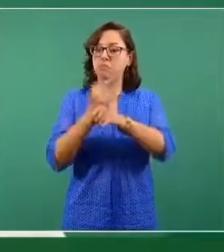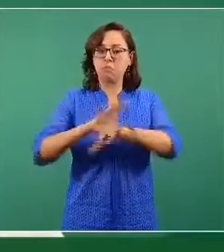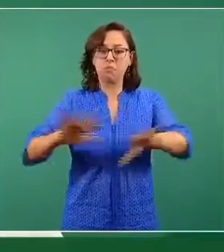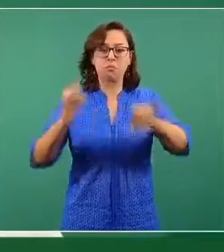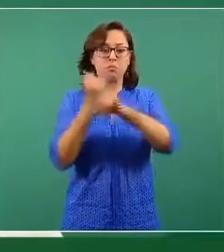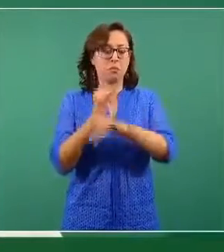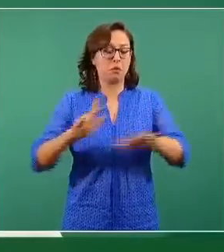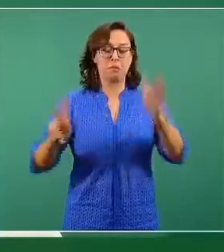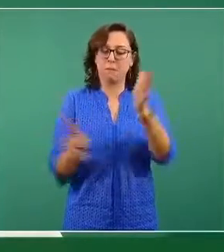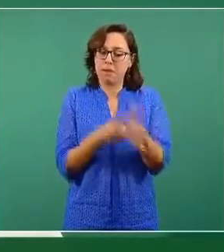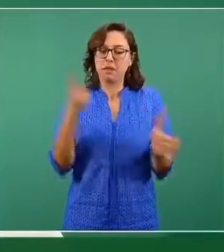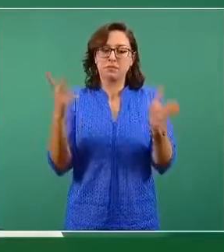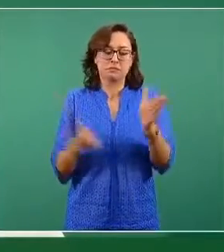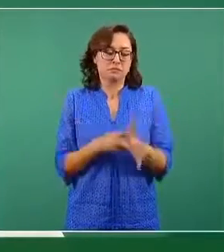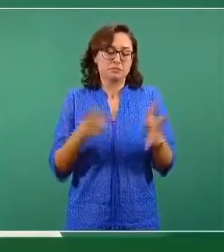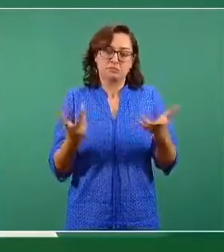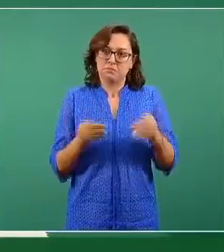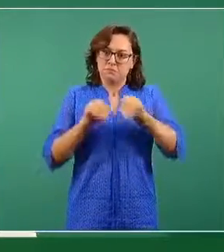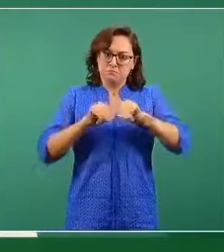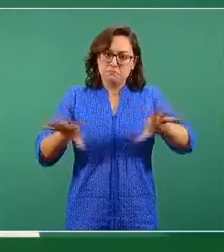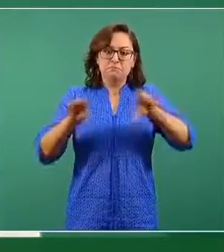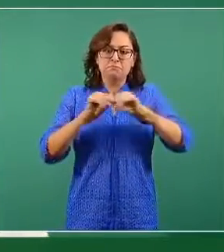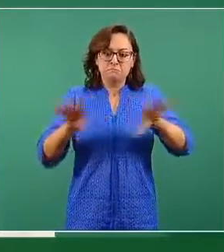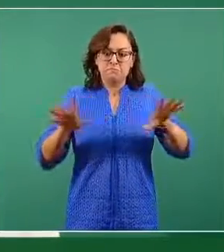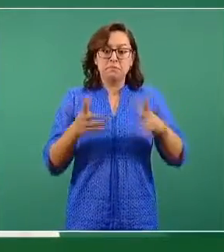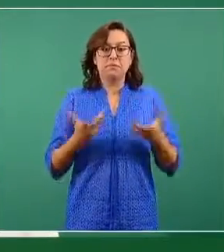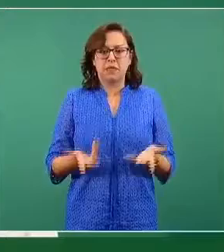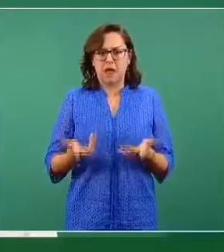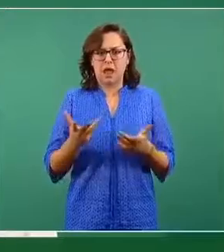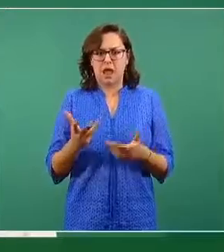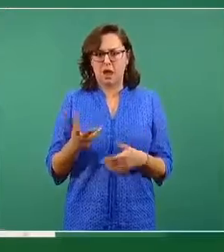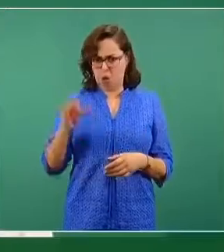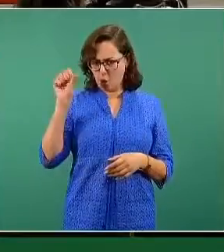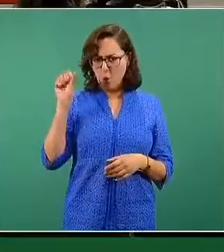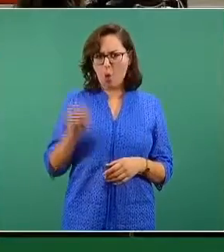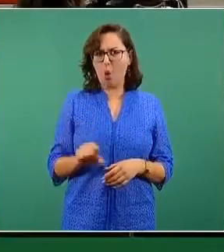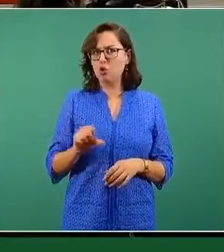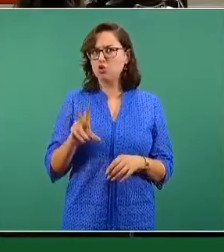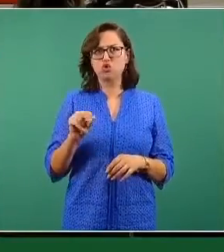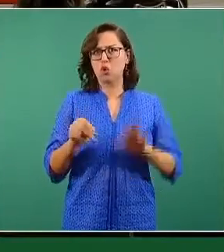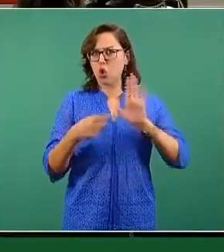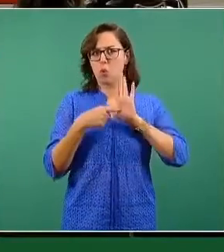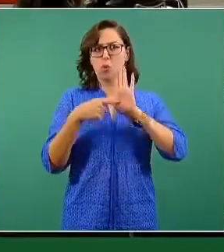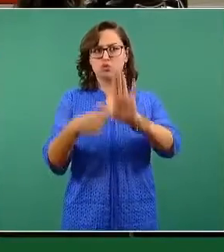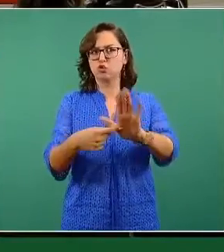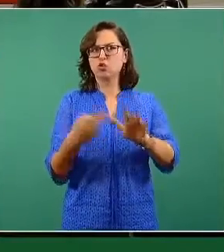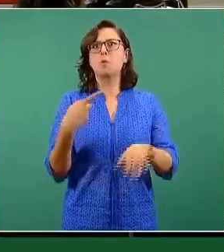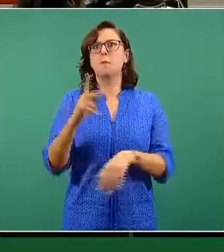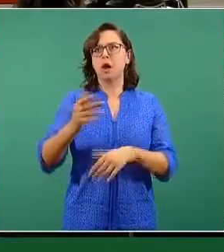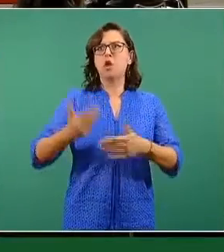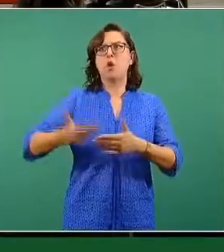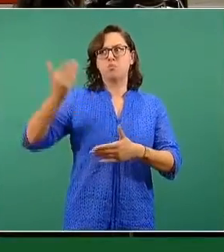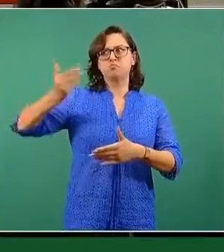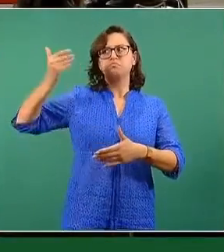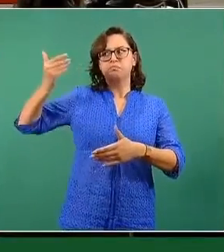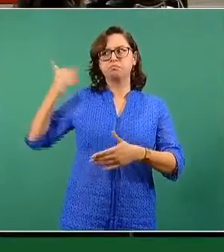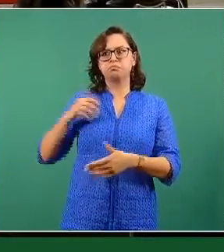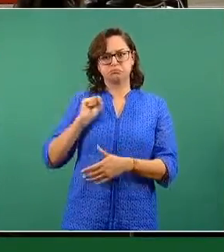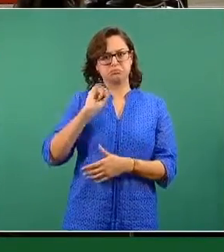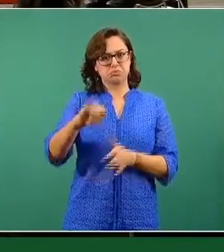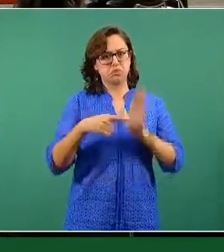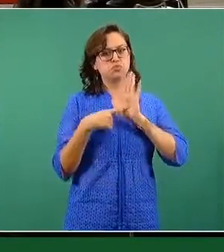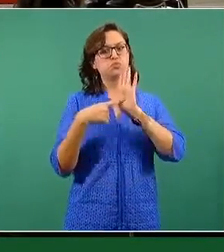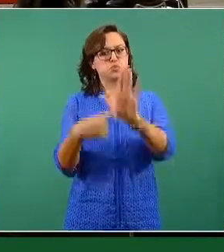que es un elemento muy importante para el operativo y hay un componente, hoy mismo no lo presentó, pero lo ha presentado en otras ocasiones, que se